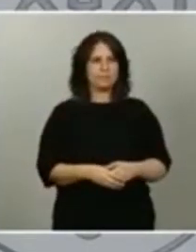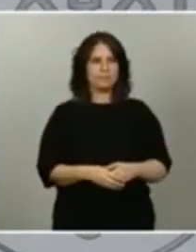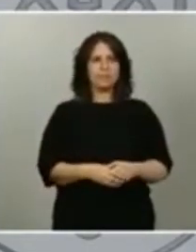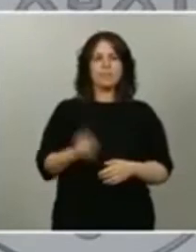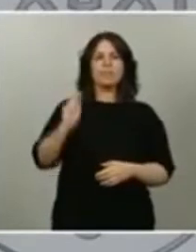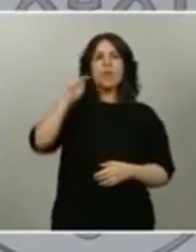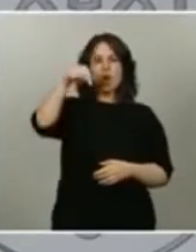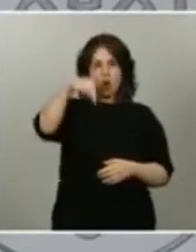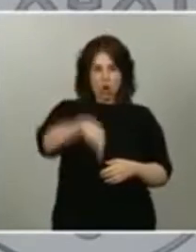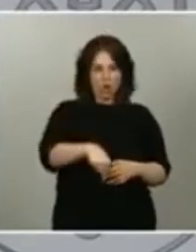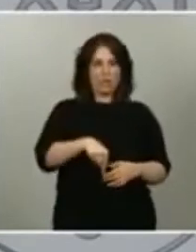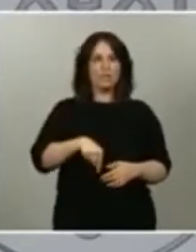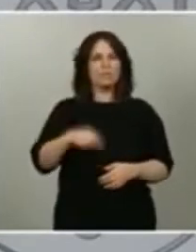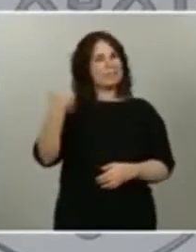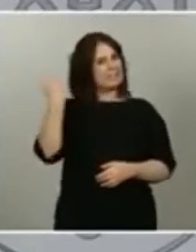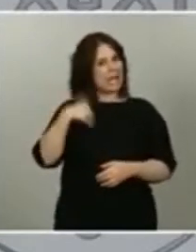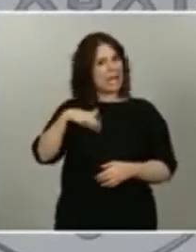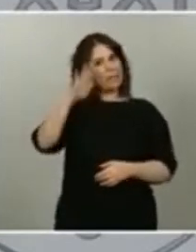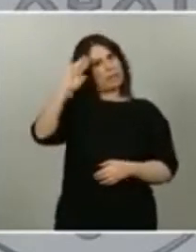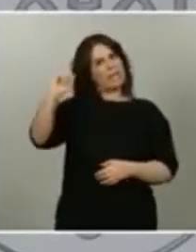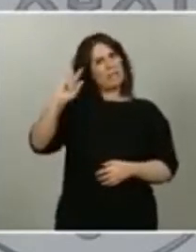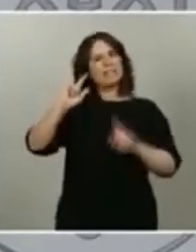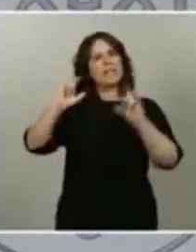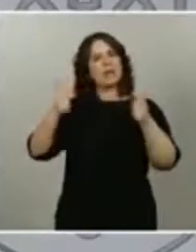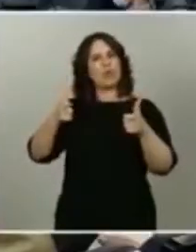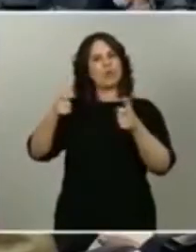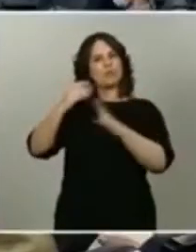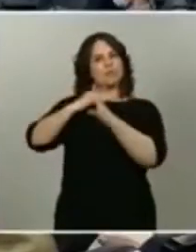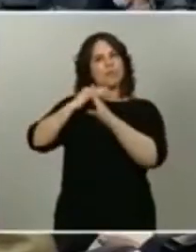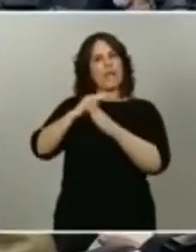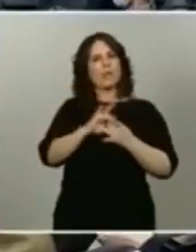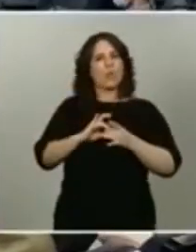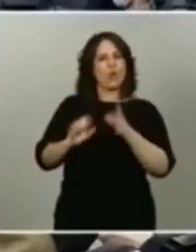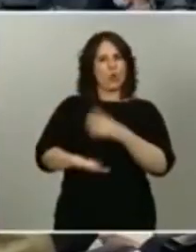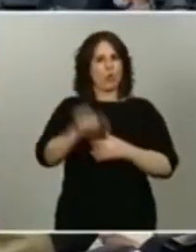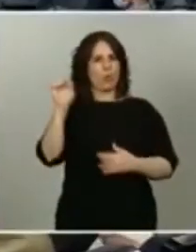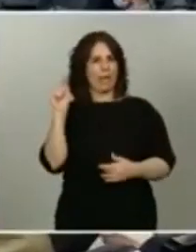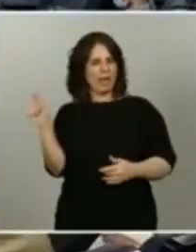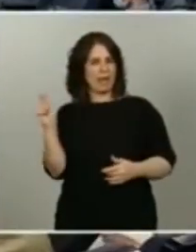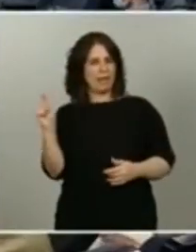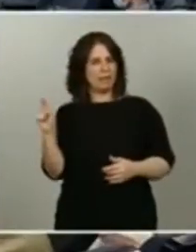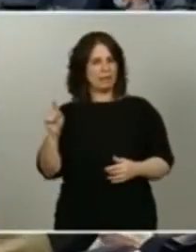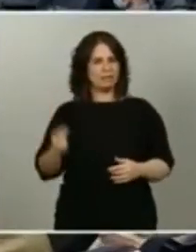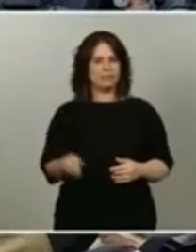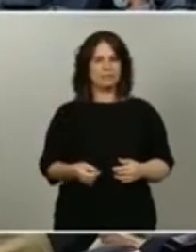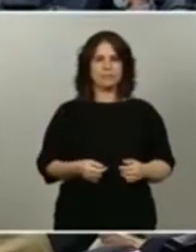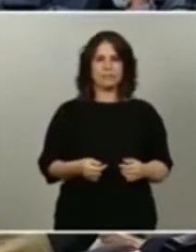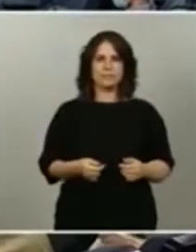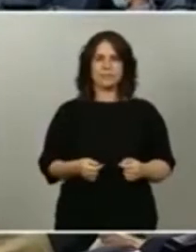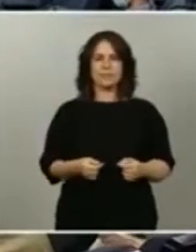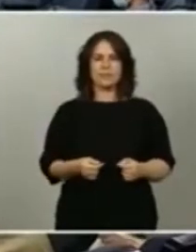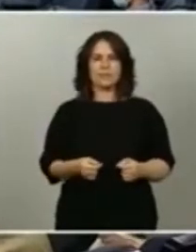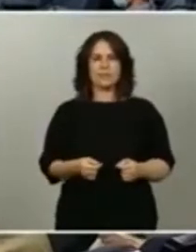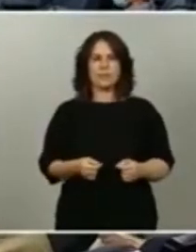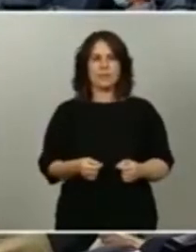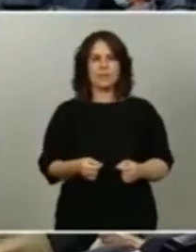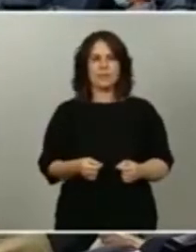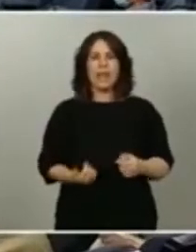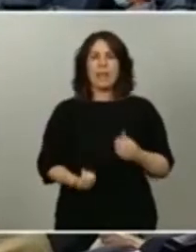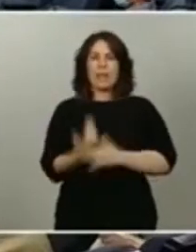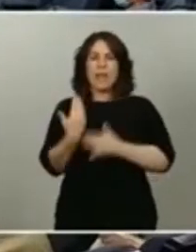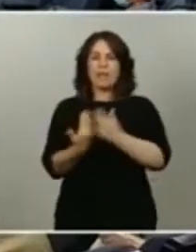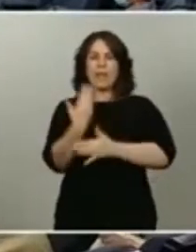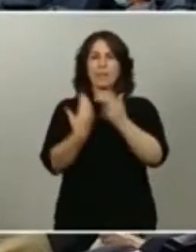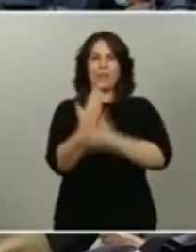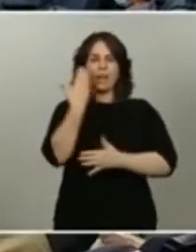reunión a nivel de la Unión Europea. Seguimos todos estos días, prácticamente sin descanso, trabajando con el